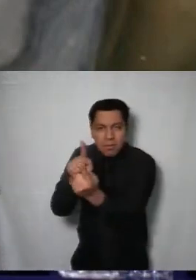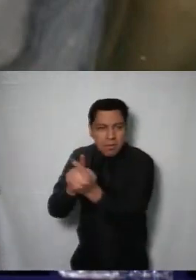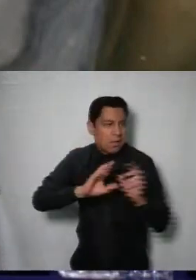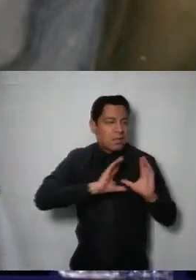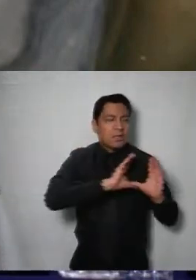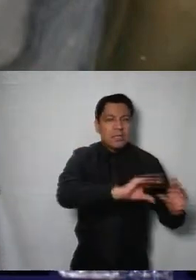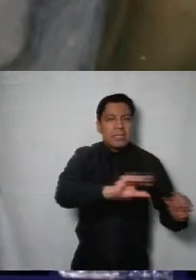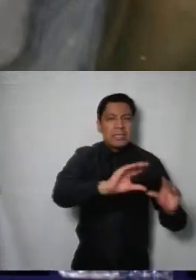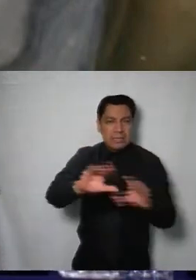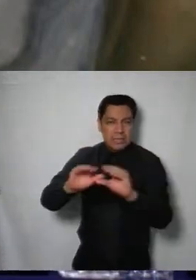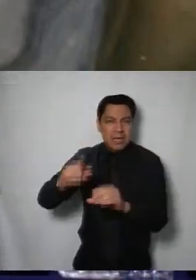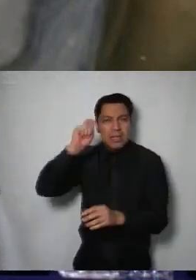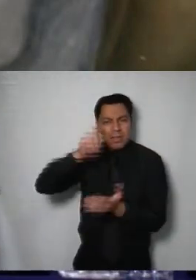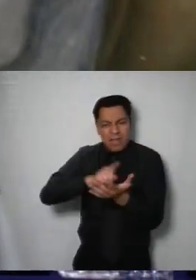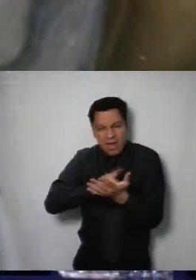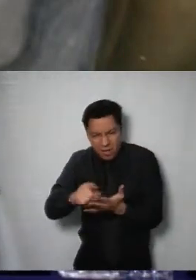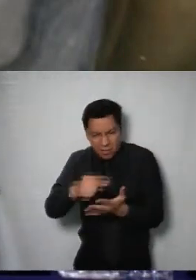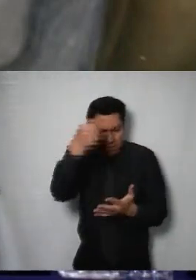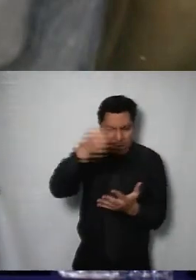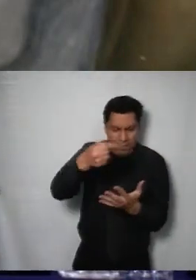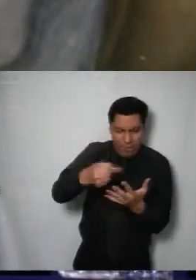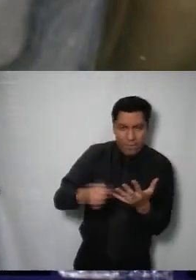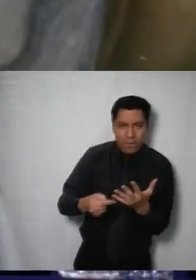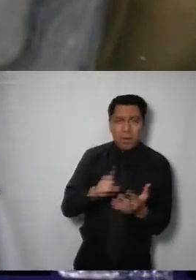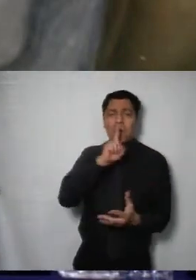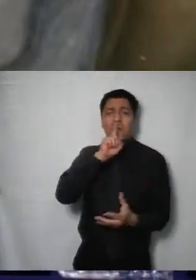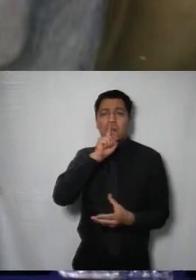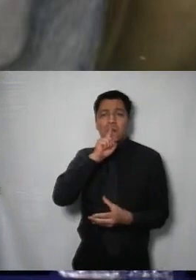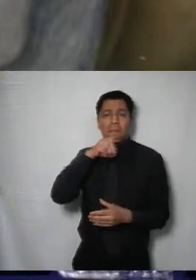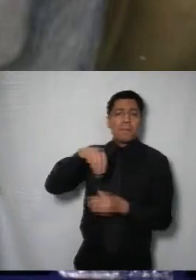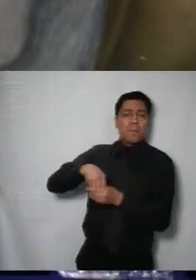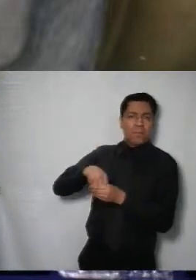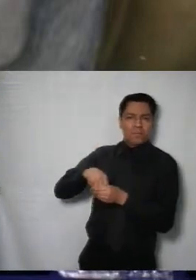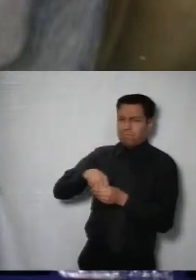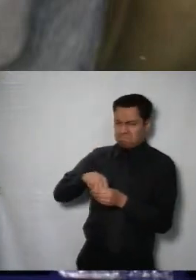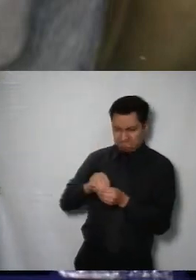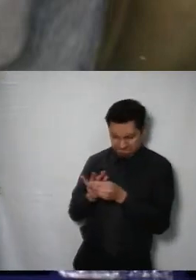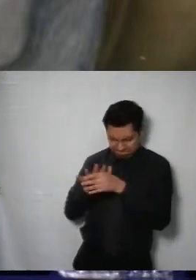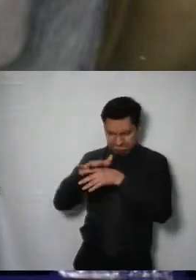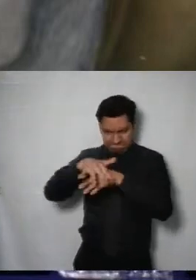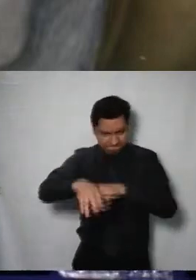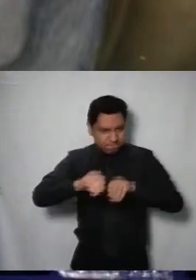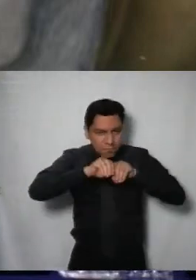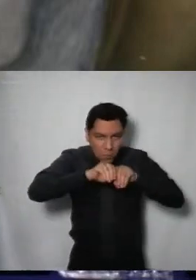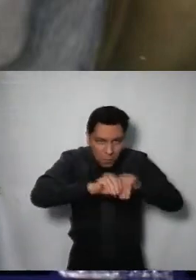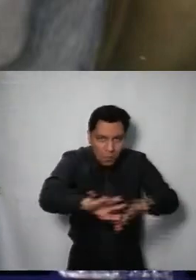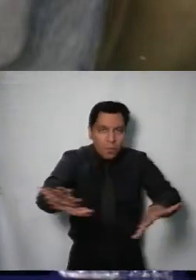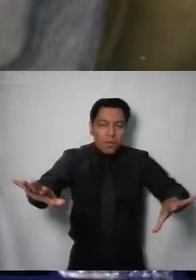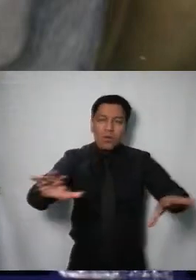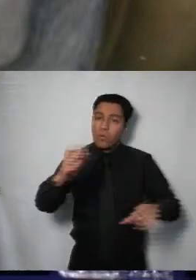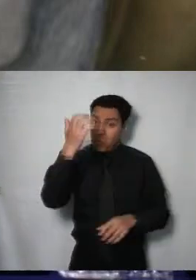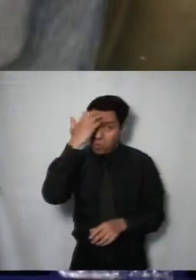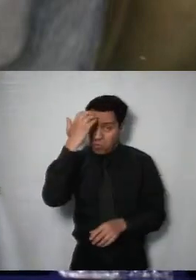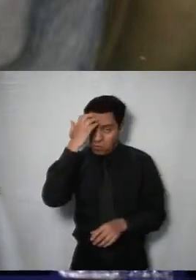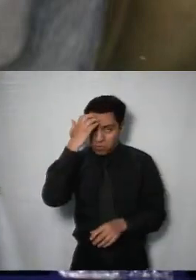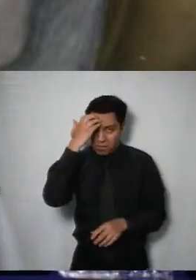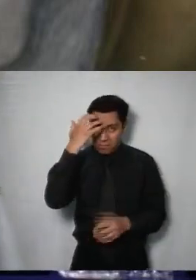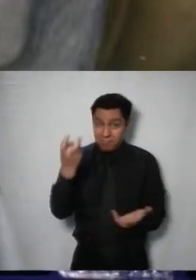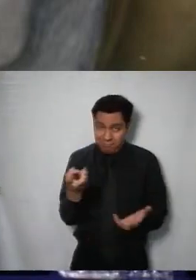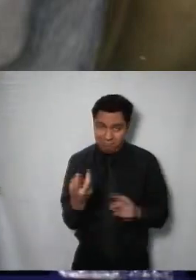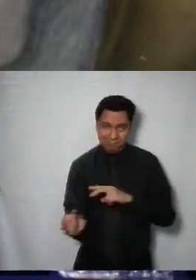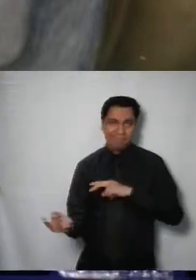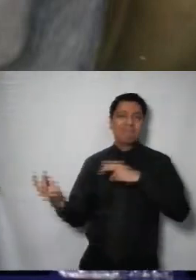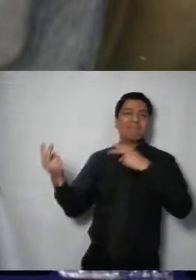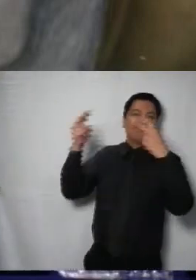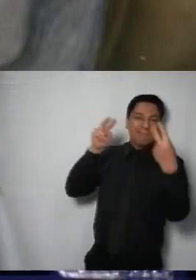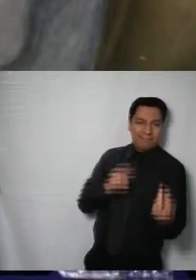directamente a la ciudadanía en este caso ante las universitarias y universitarios en esta facultad de derecho de la Universidad Nacional Autónoma de